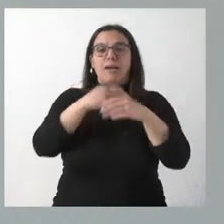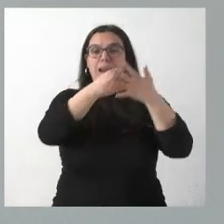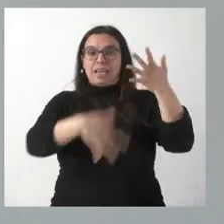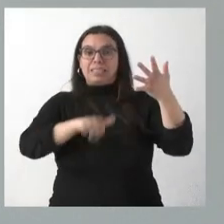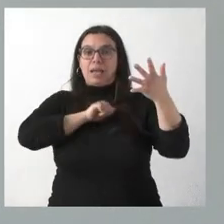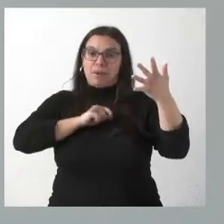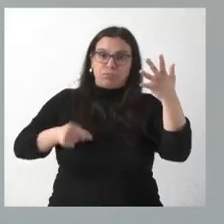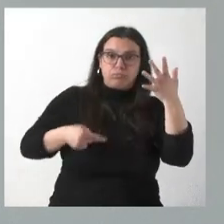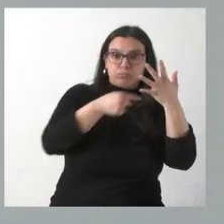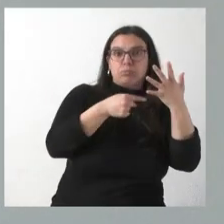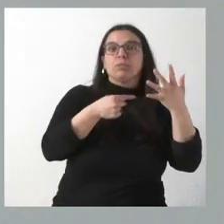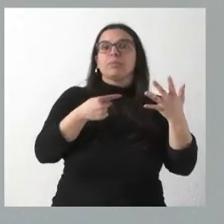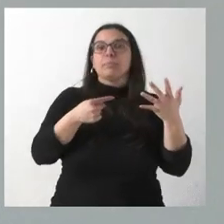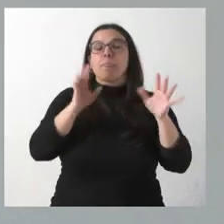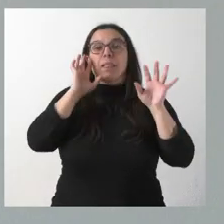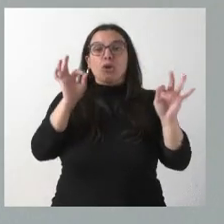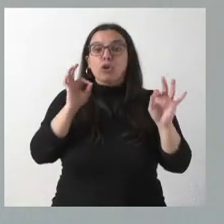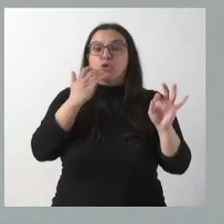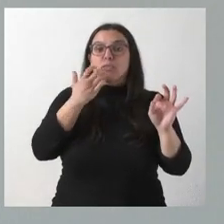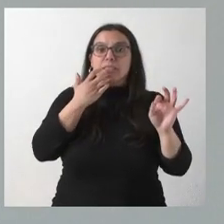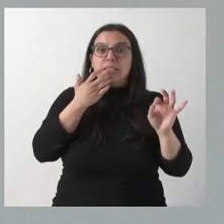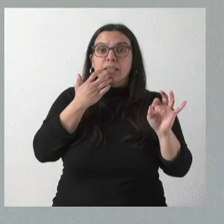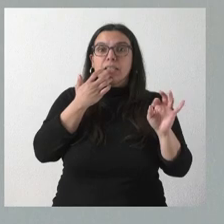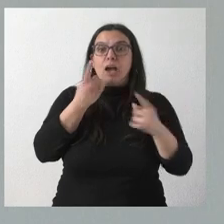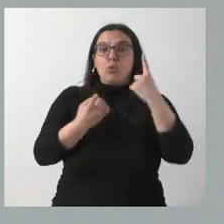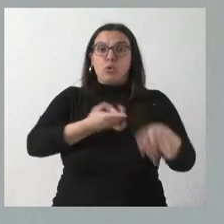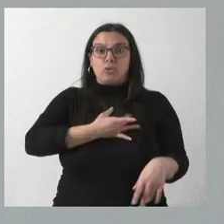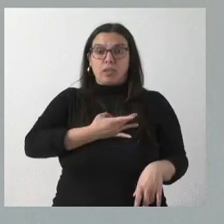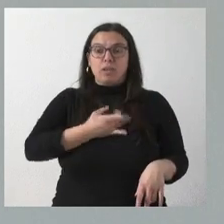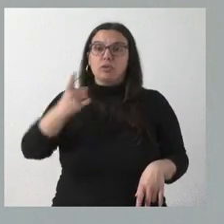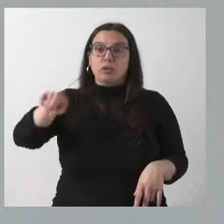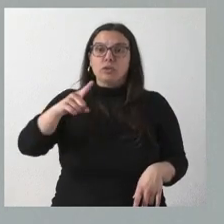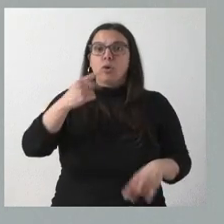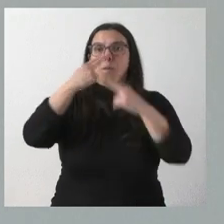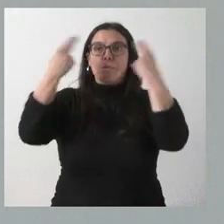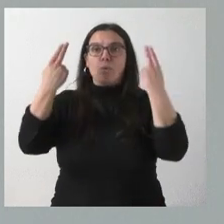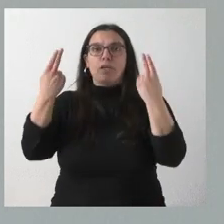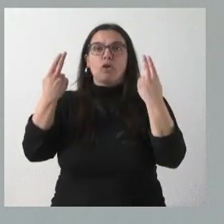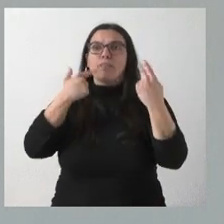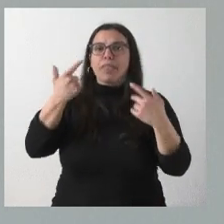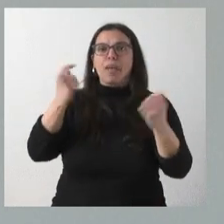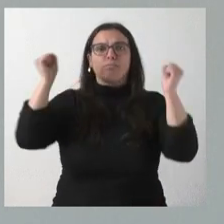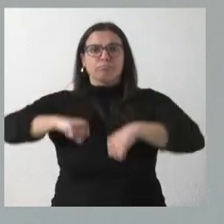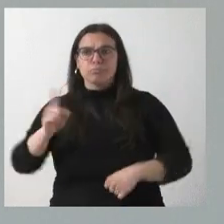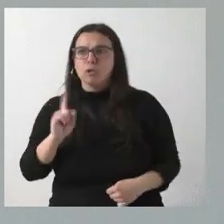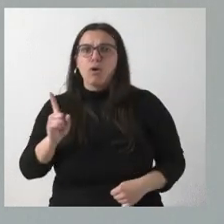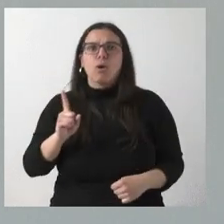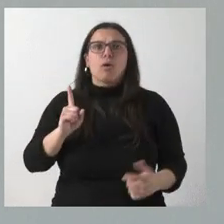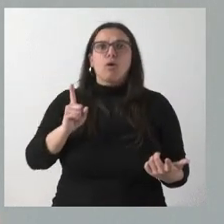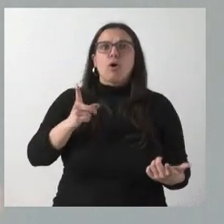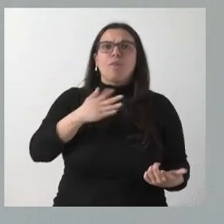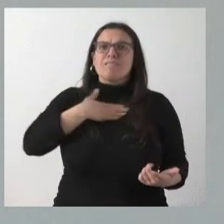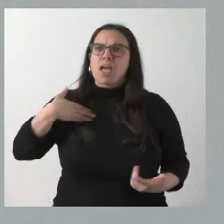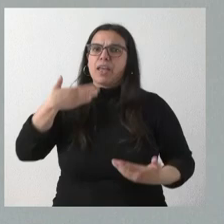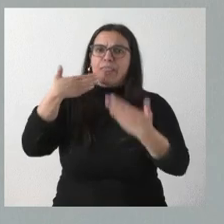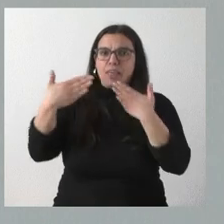espera. Y, lógicamente, en la medida en que pueda haber algunos sindicatos que manifiesten públicamente su desacuerdo o su interés en el diálogo,